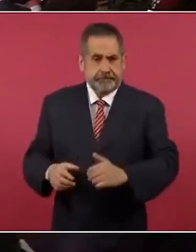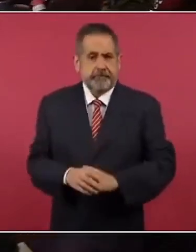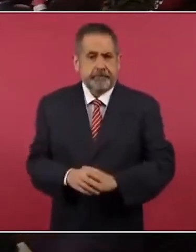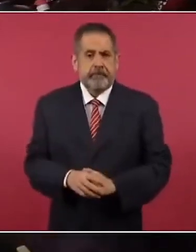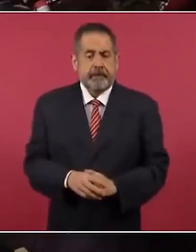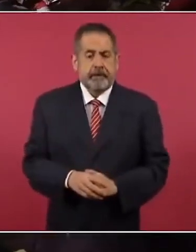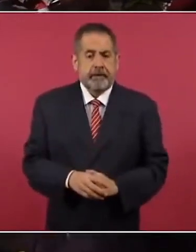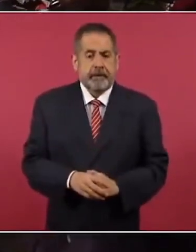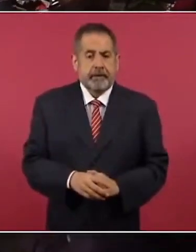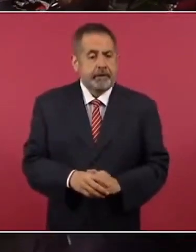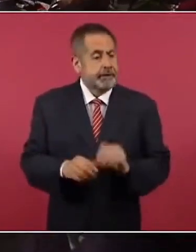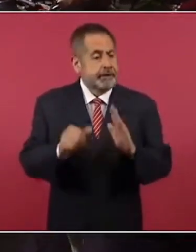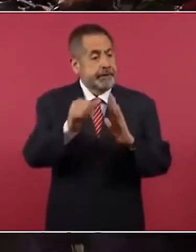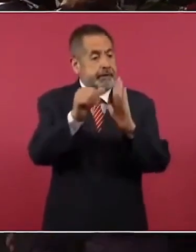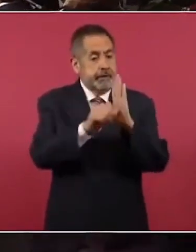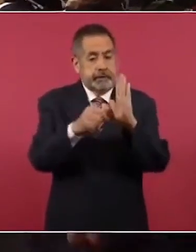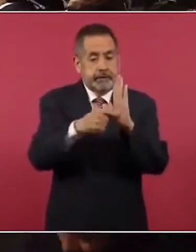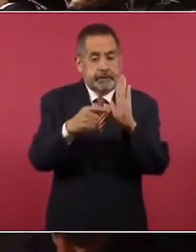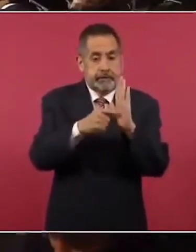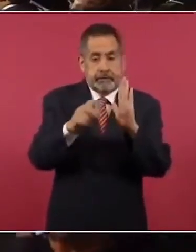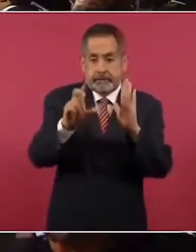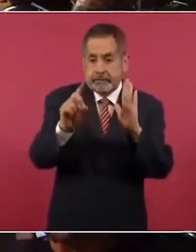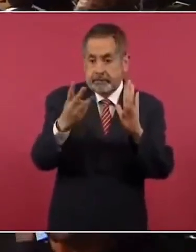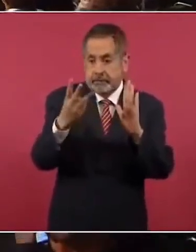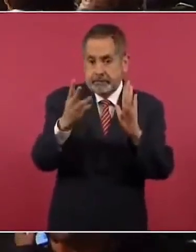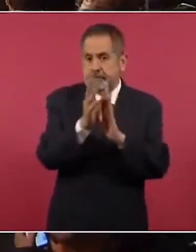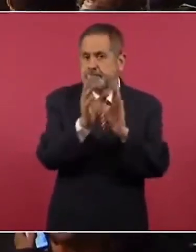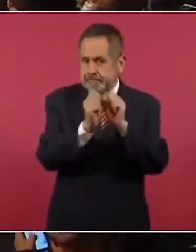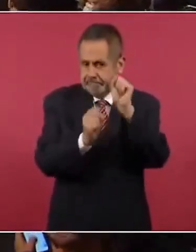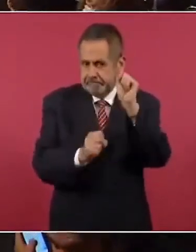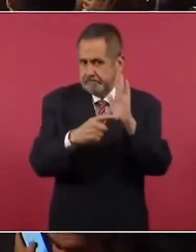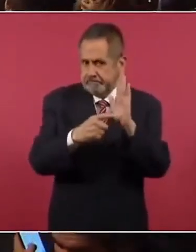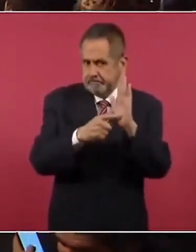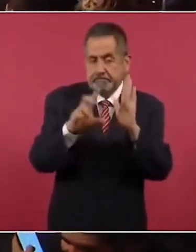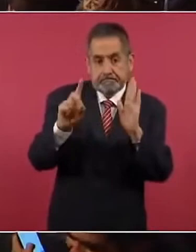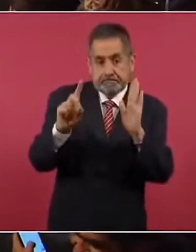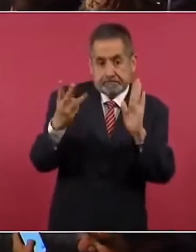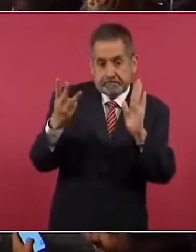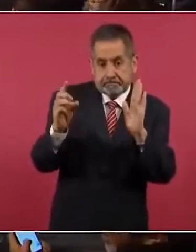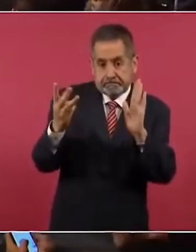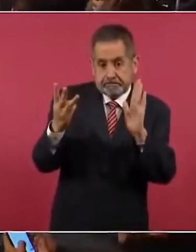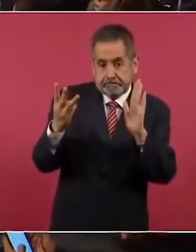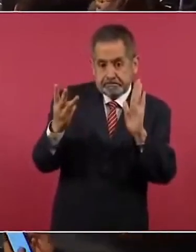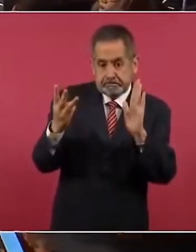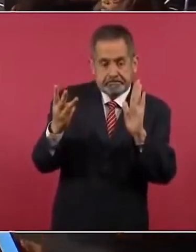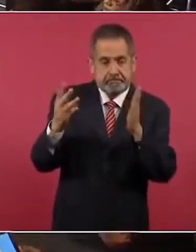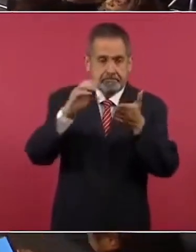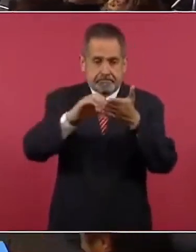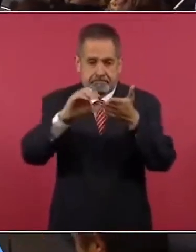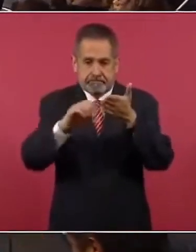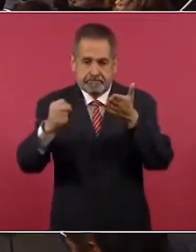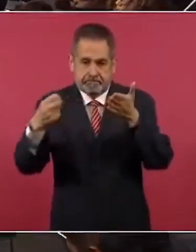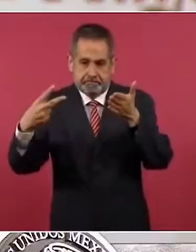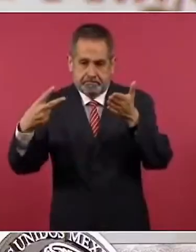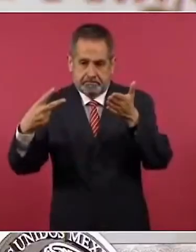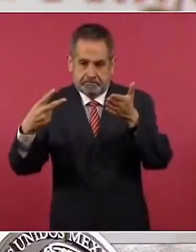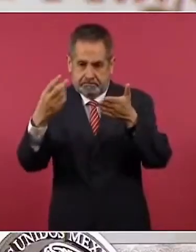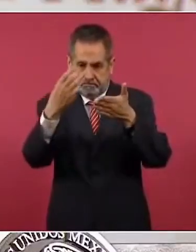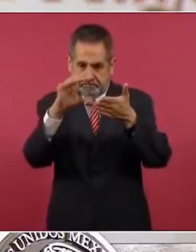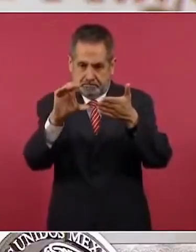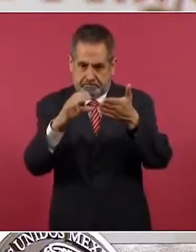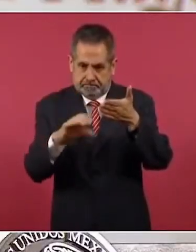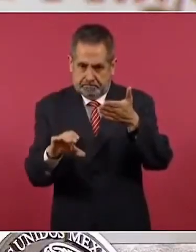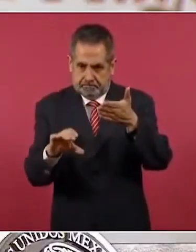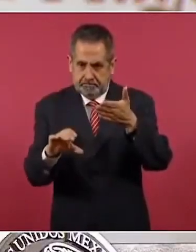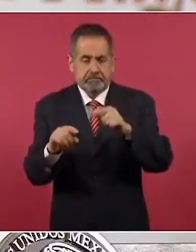El artículo 33 constitucional, específicamente el párrafo segundo, ha sido